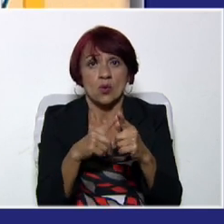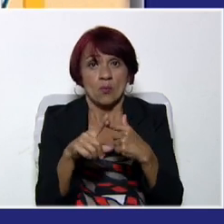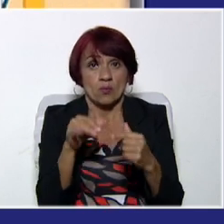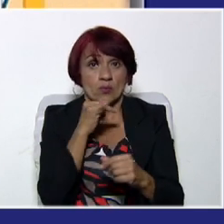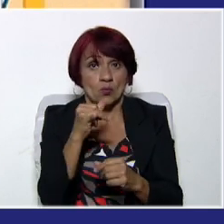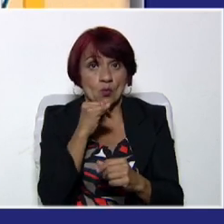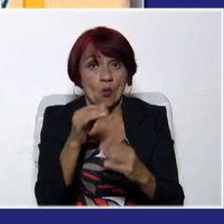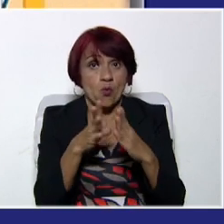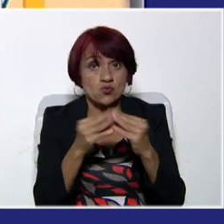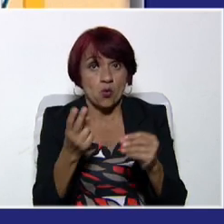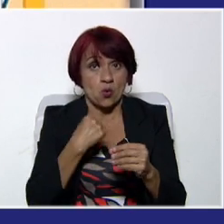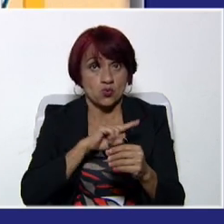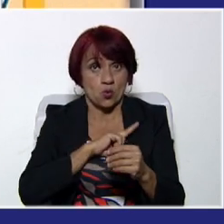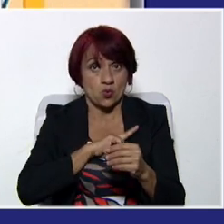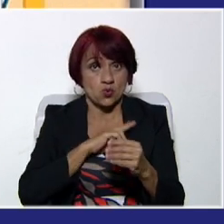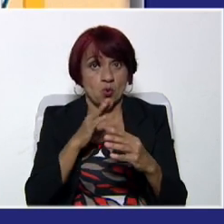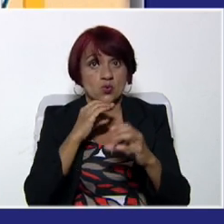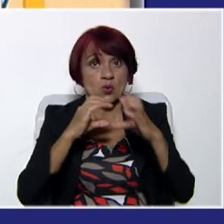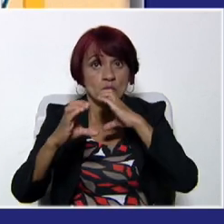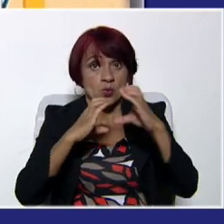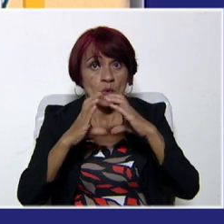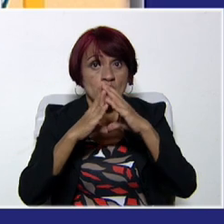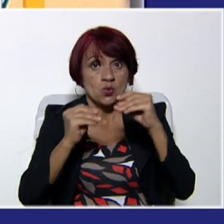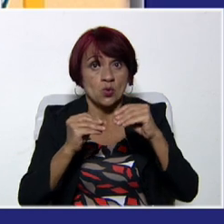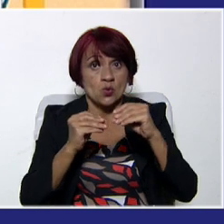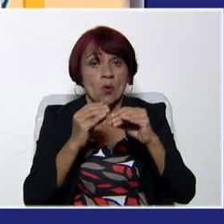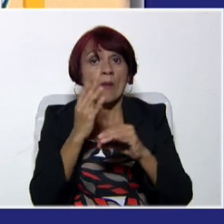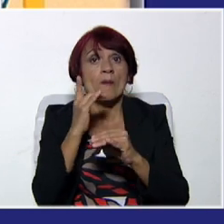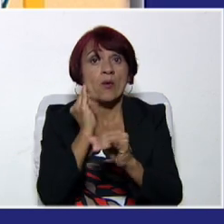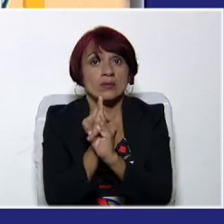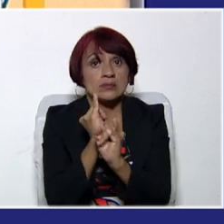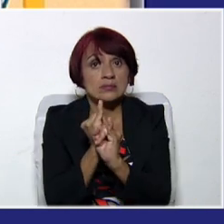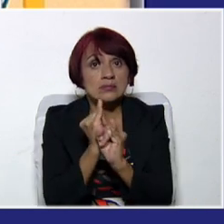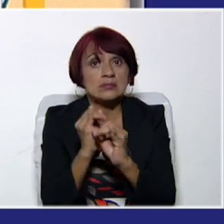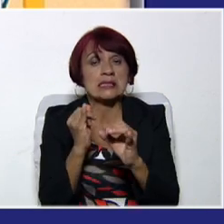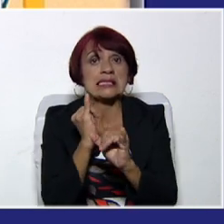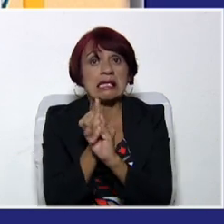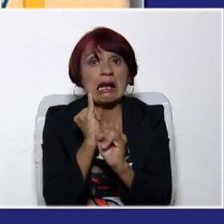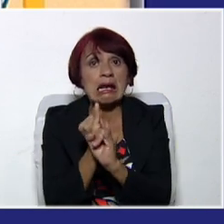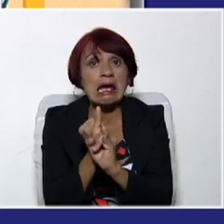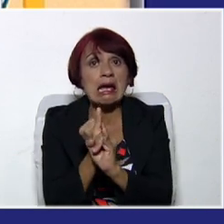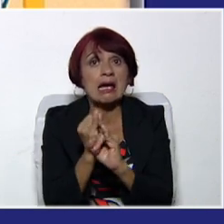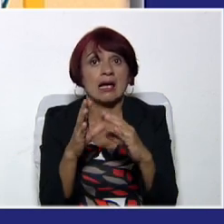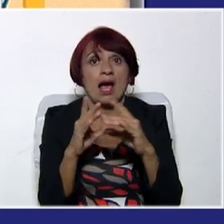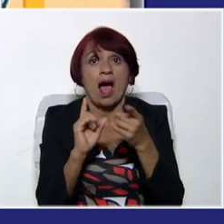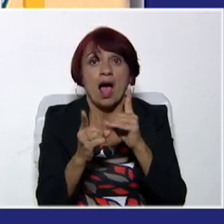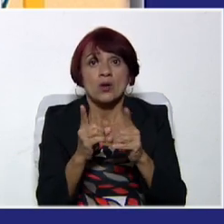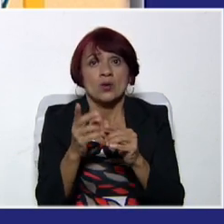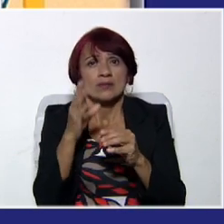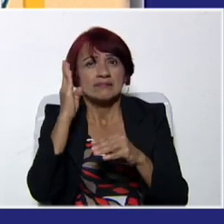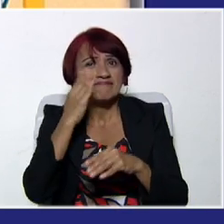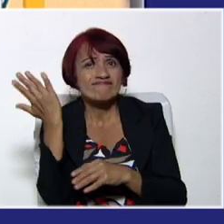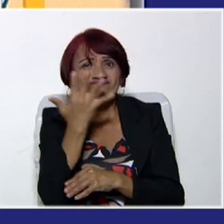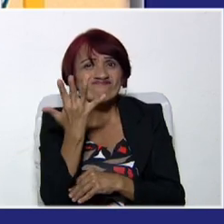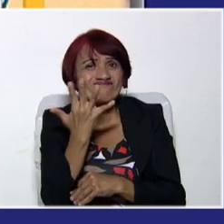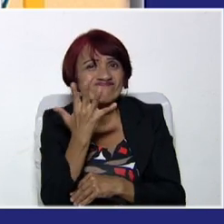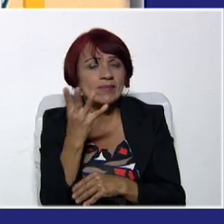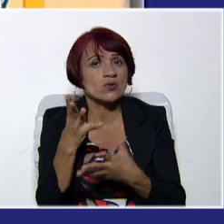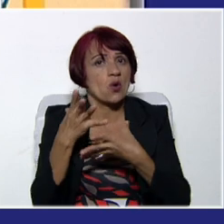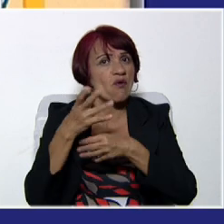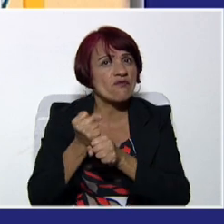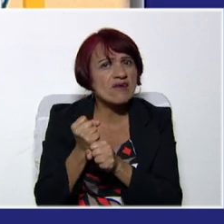información que nos pueden enviar a través de los medios electrónicos puede ser dudosa. No puede ser, a lo mejor no es fiable.